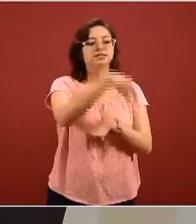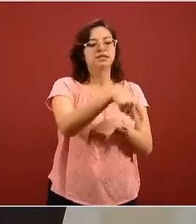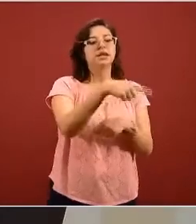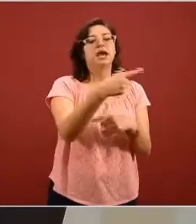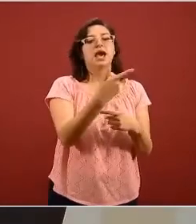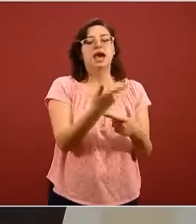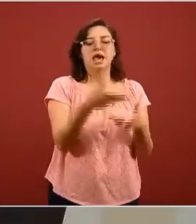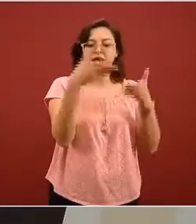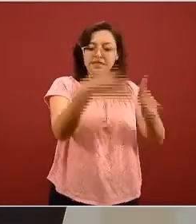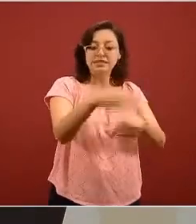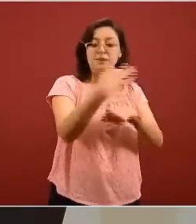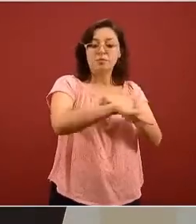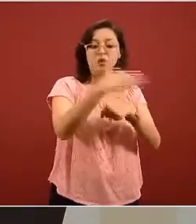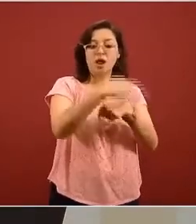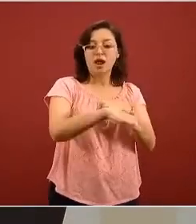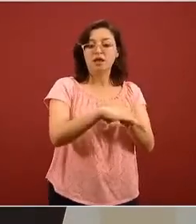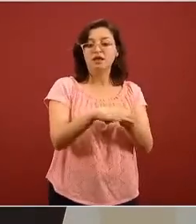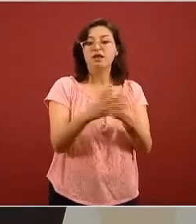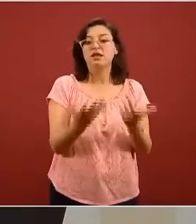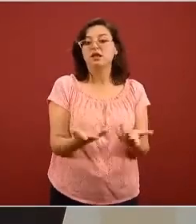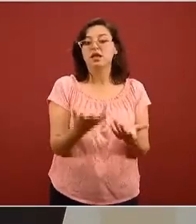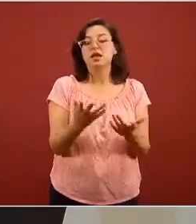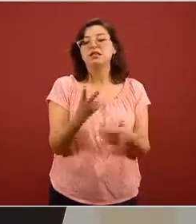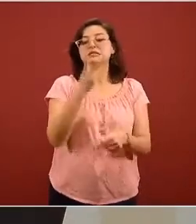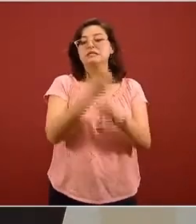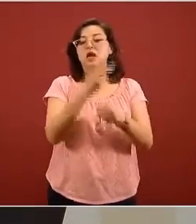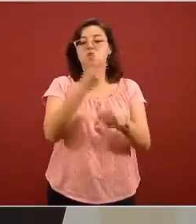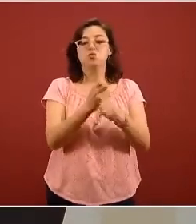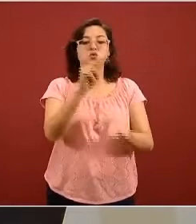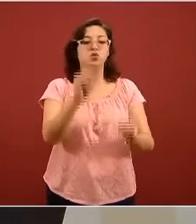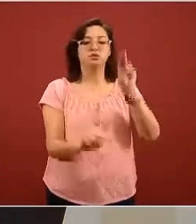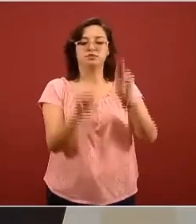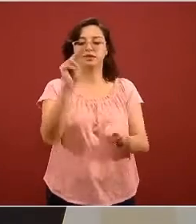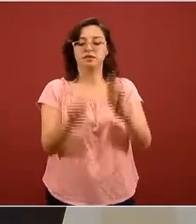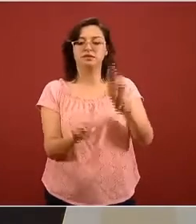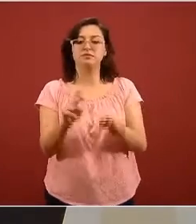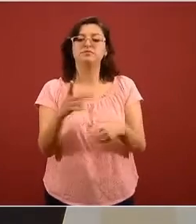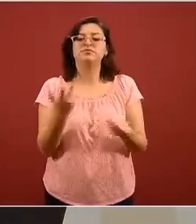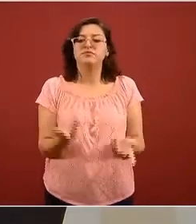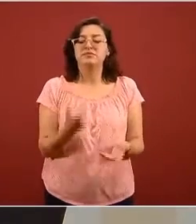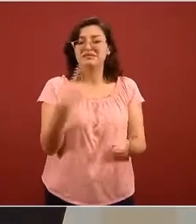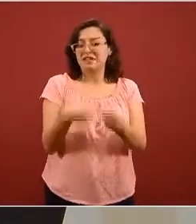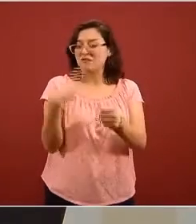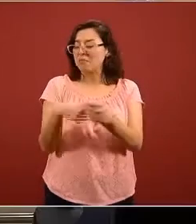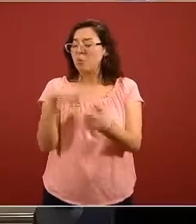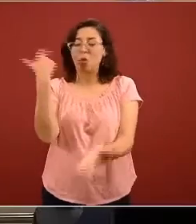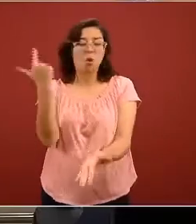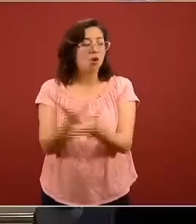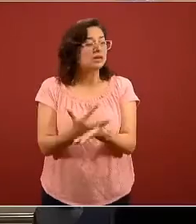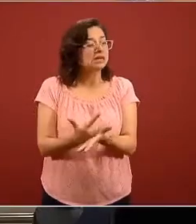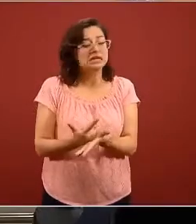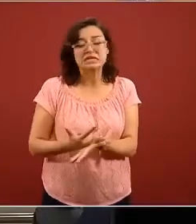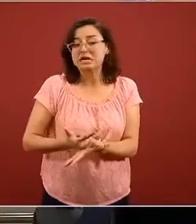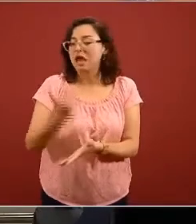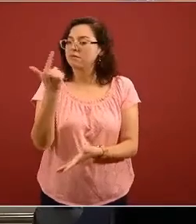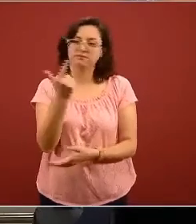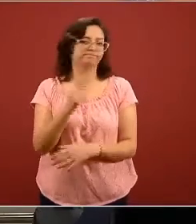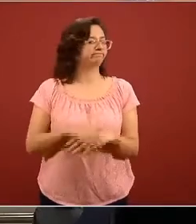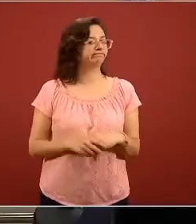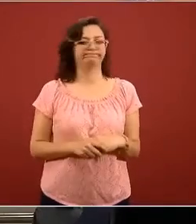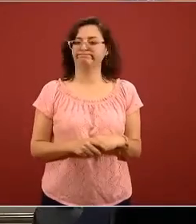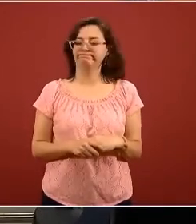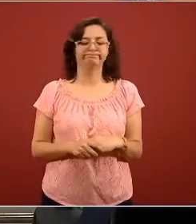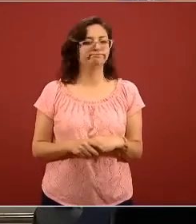la atención de segunda instancia ahí no van a llegar enfermos críticamente afectados